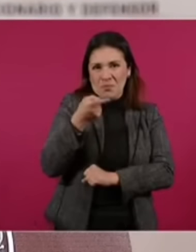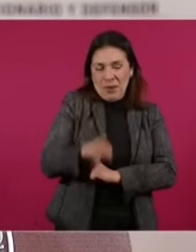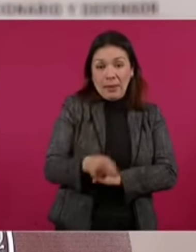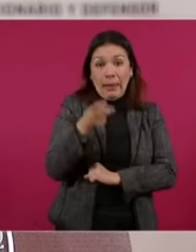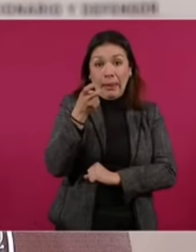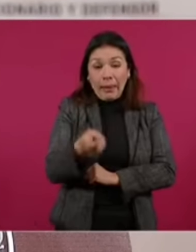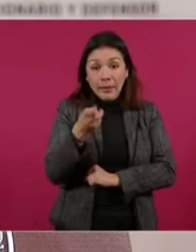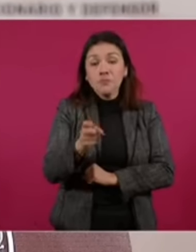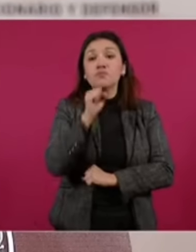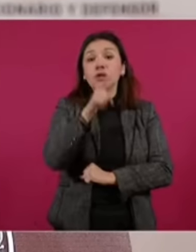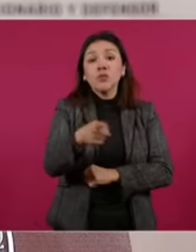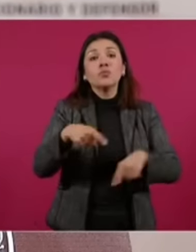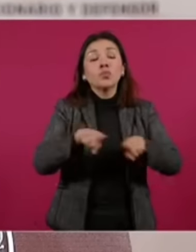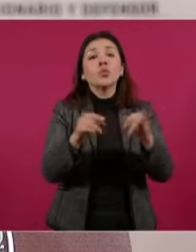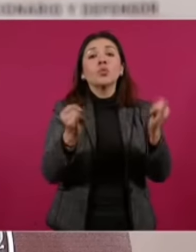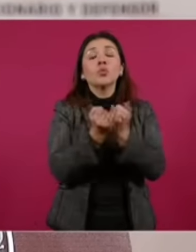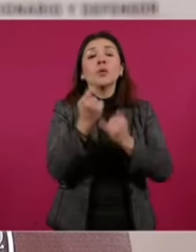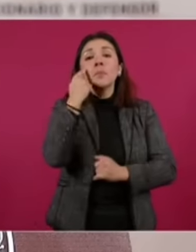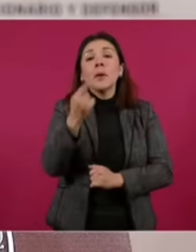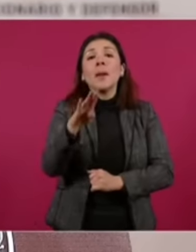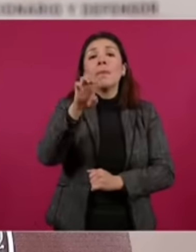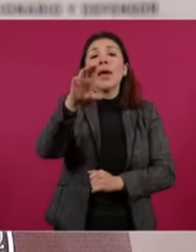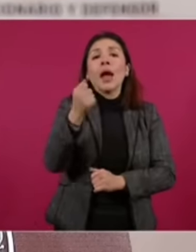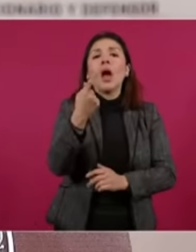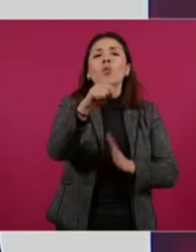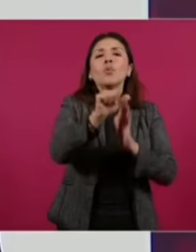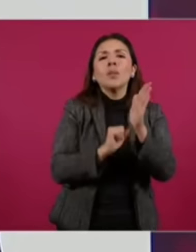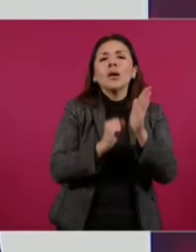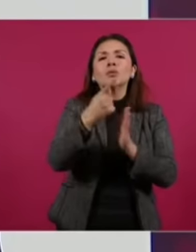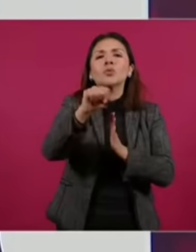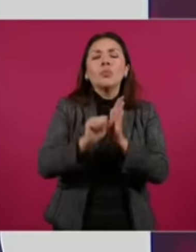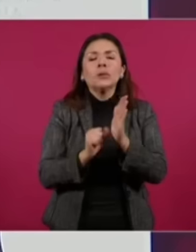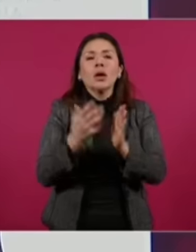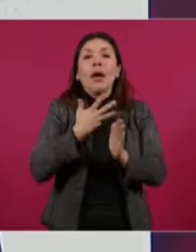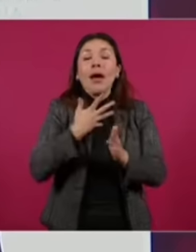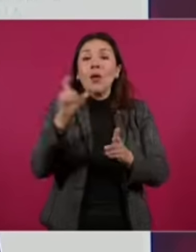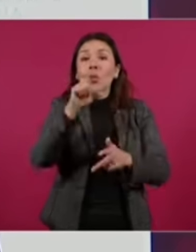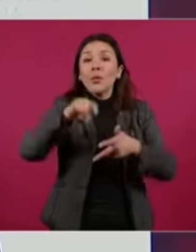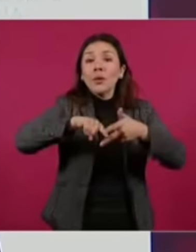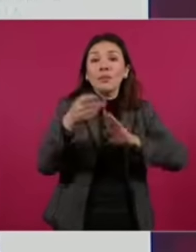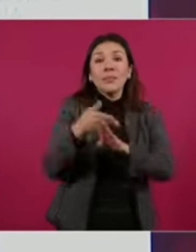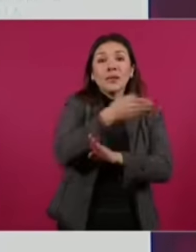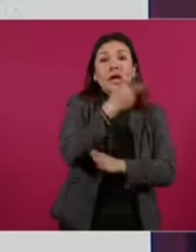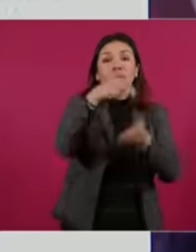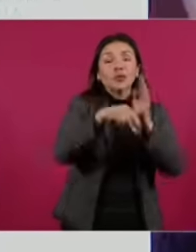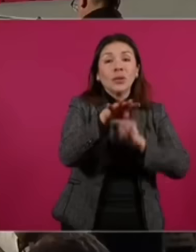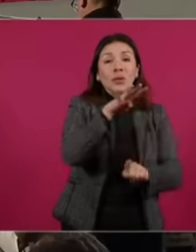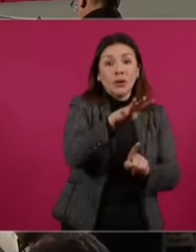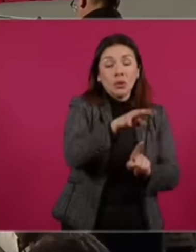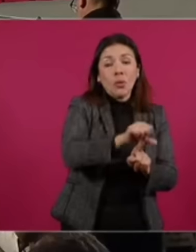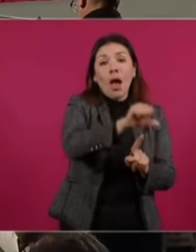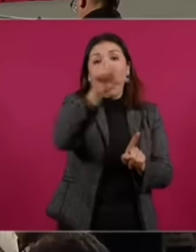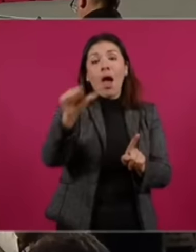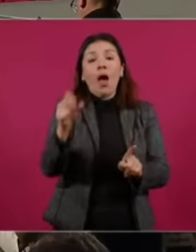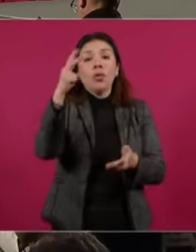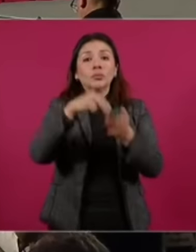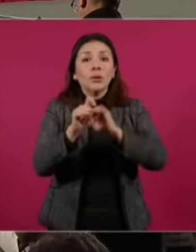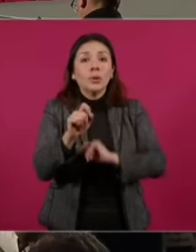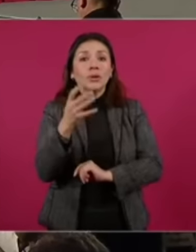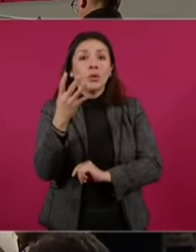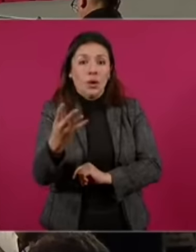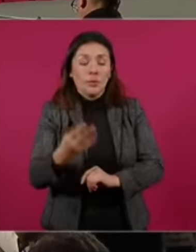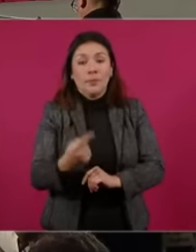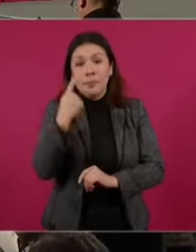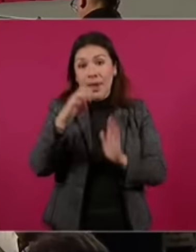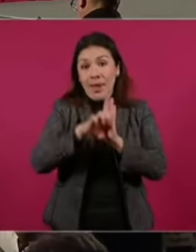también en el monto de las becas mensuales que han tenido desde el año 2019 al año 2024. En el